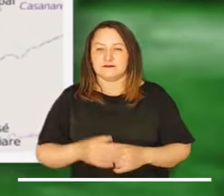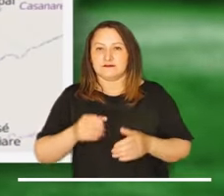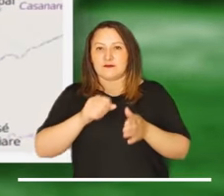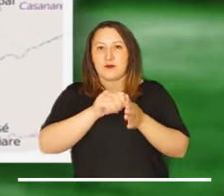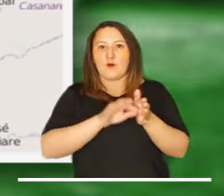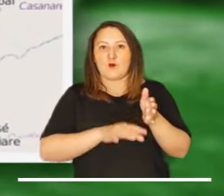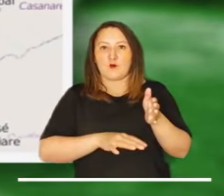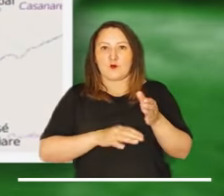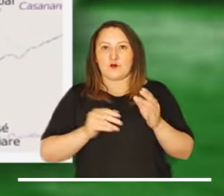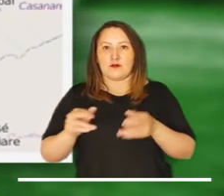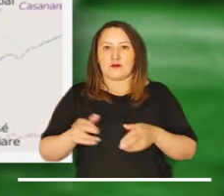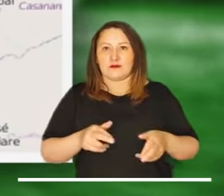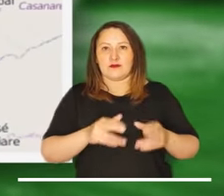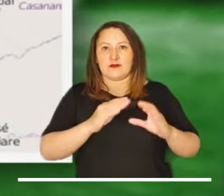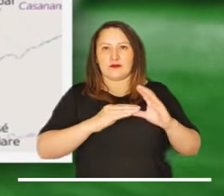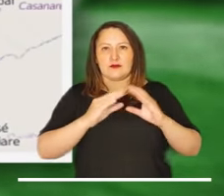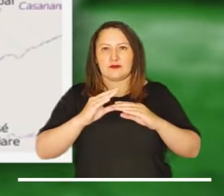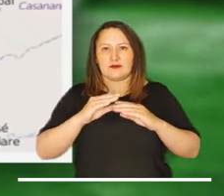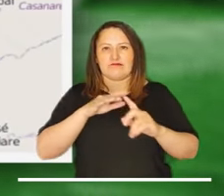esta hora en el país.